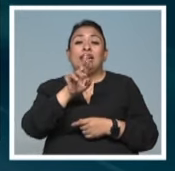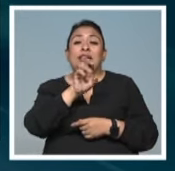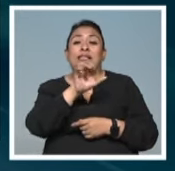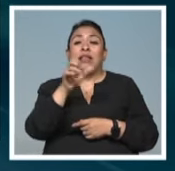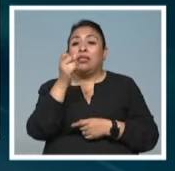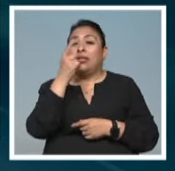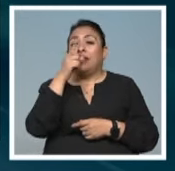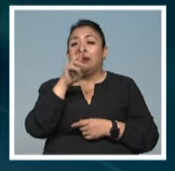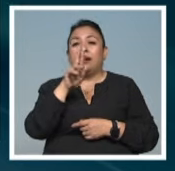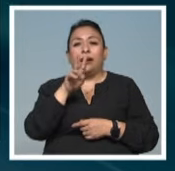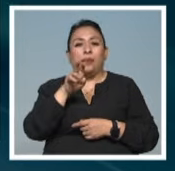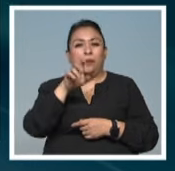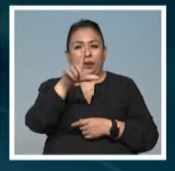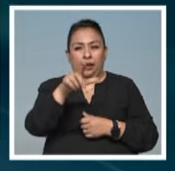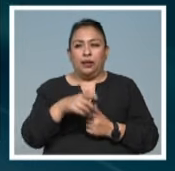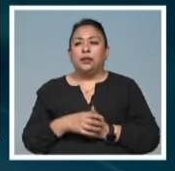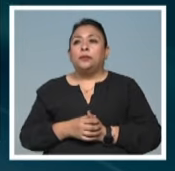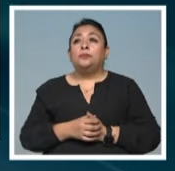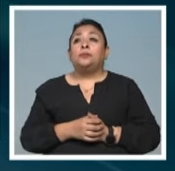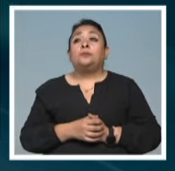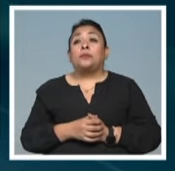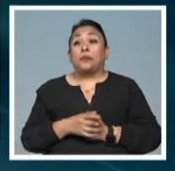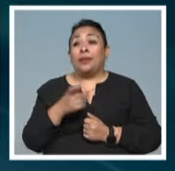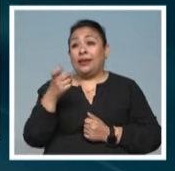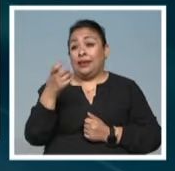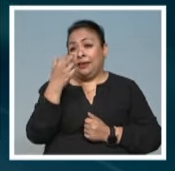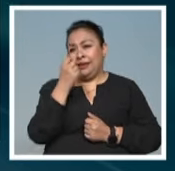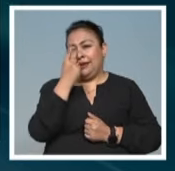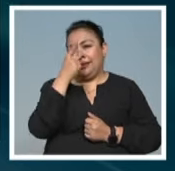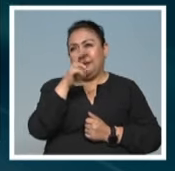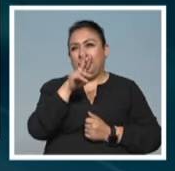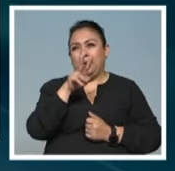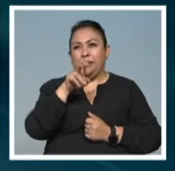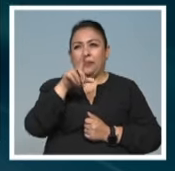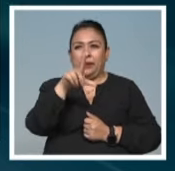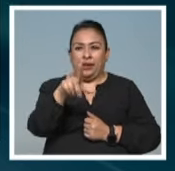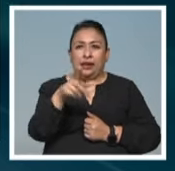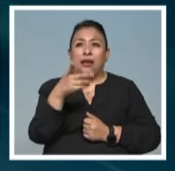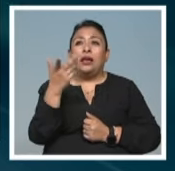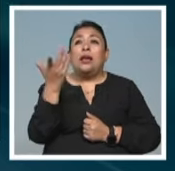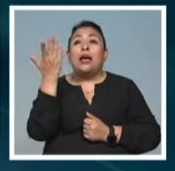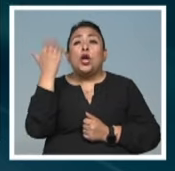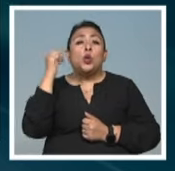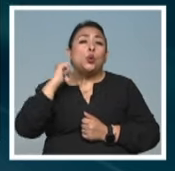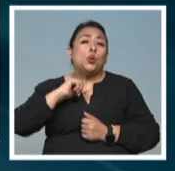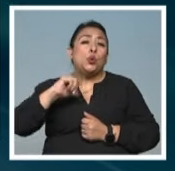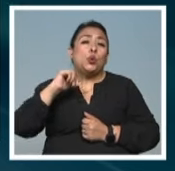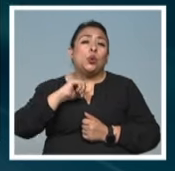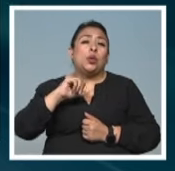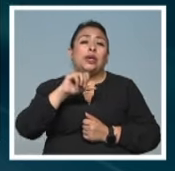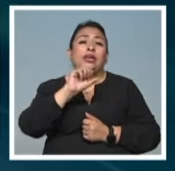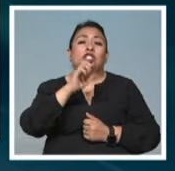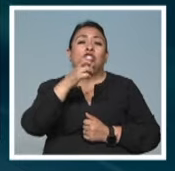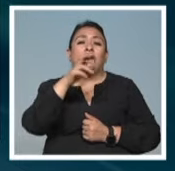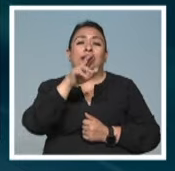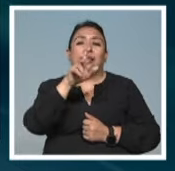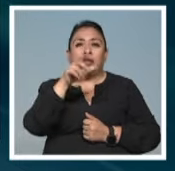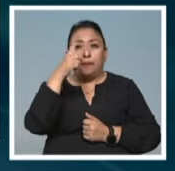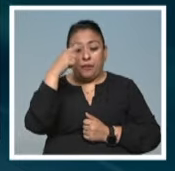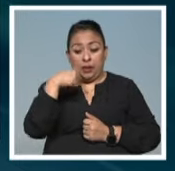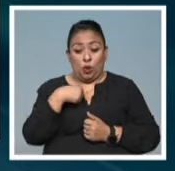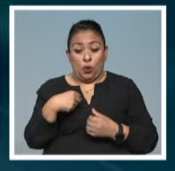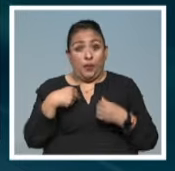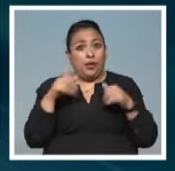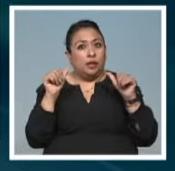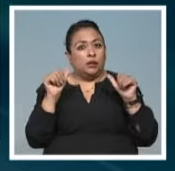Rabel. La obra de Rabel pues es la, aquella legendaria Cherezada, que para salvar su